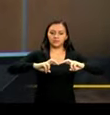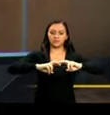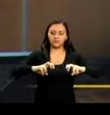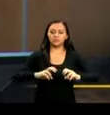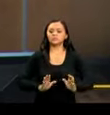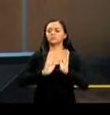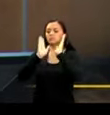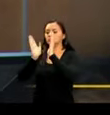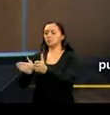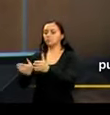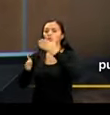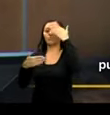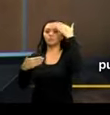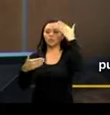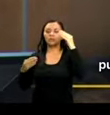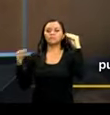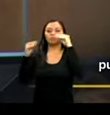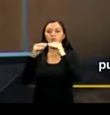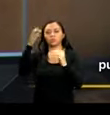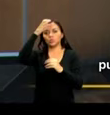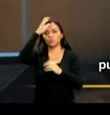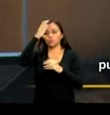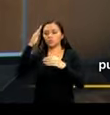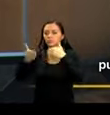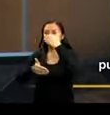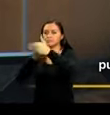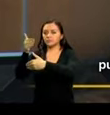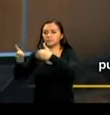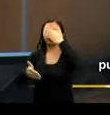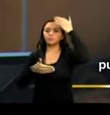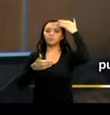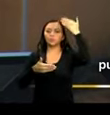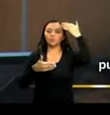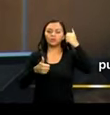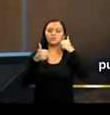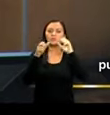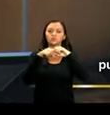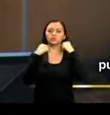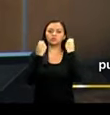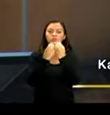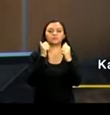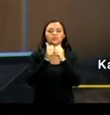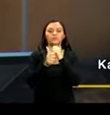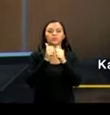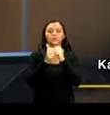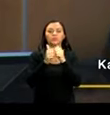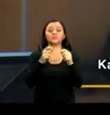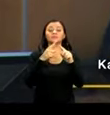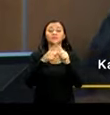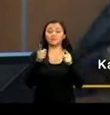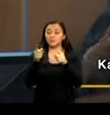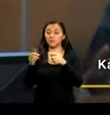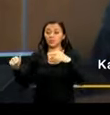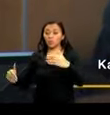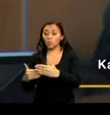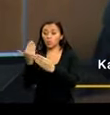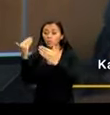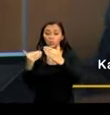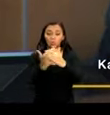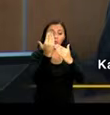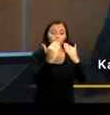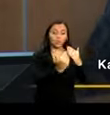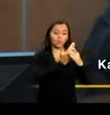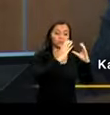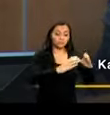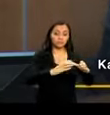investigación, tenemos políticas sostenidas de fomento a la cultura y políticas sostenidas de fomento al deporte. Por tanto, en ese nuevo